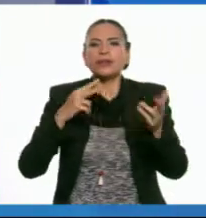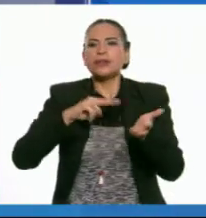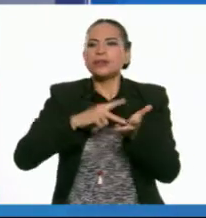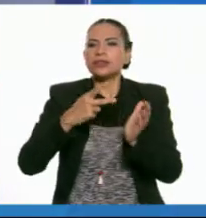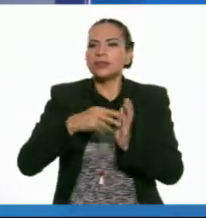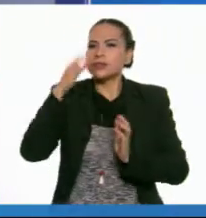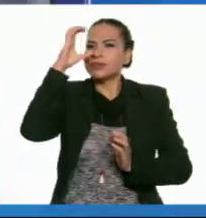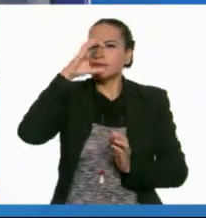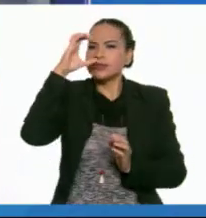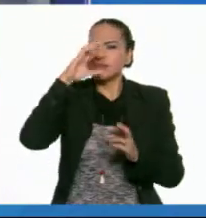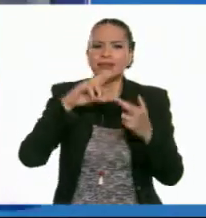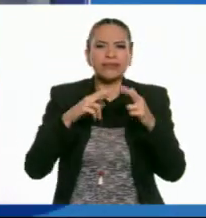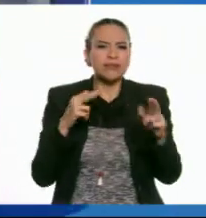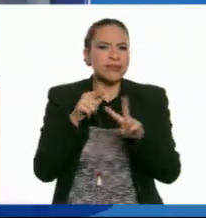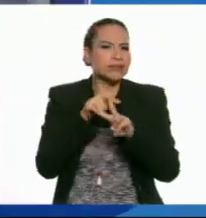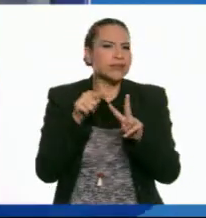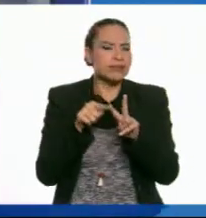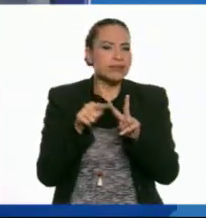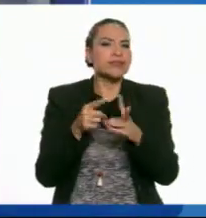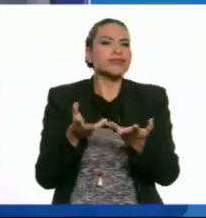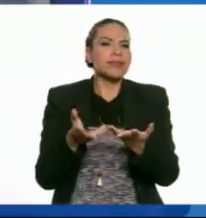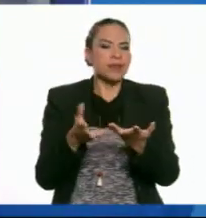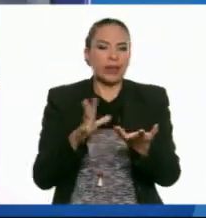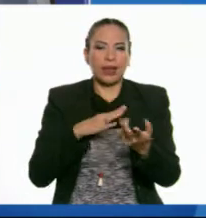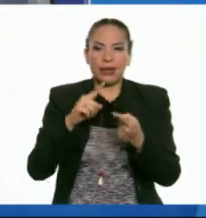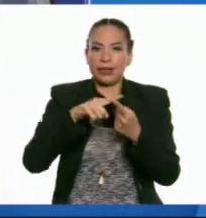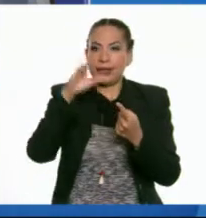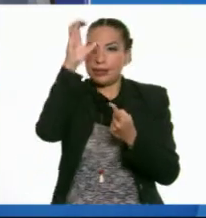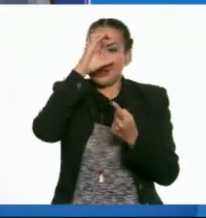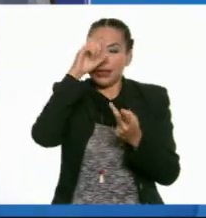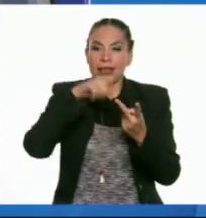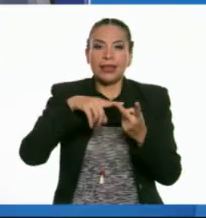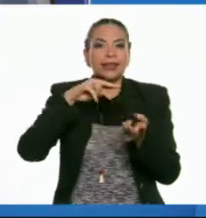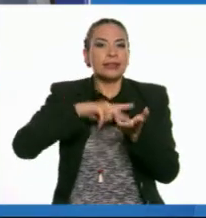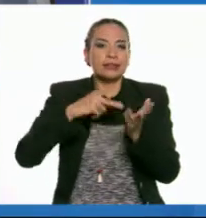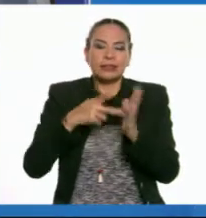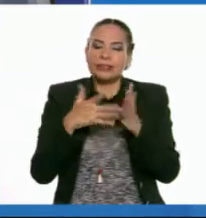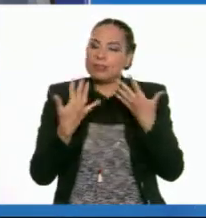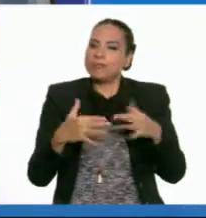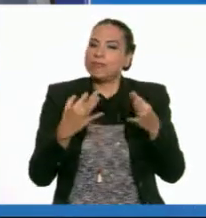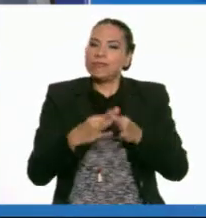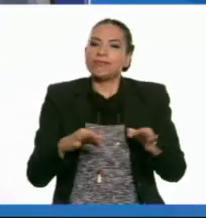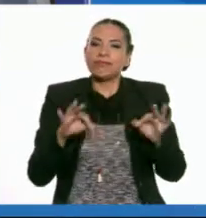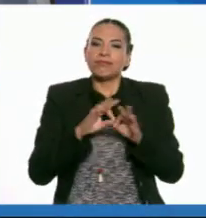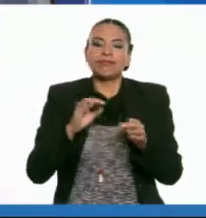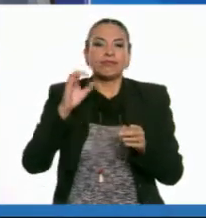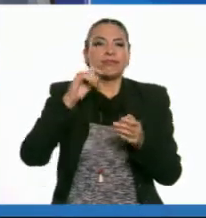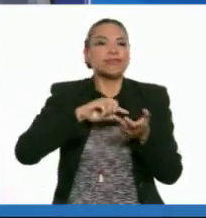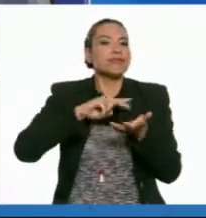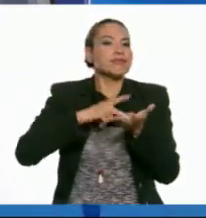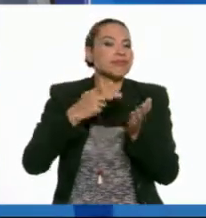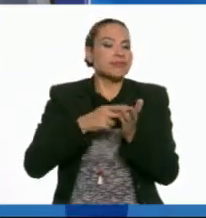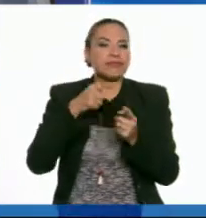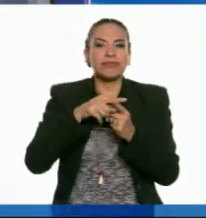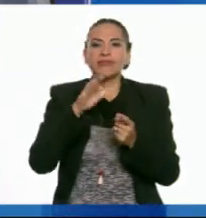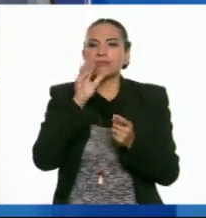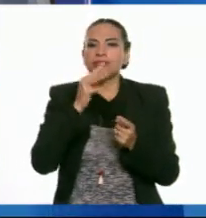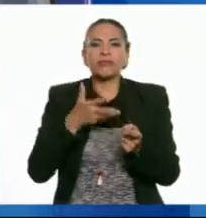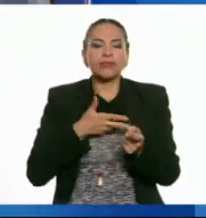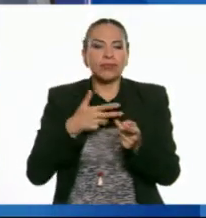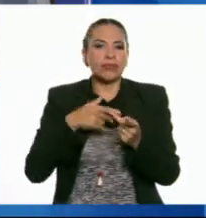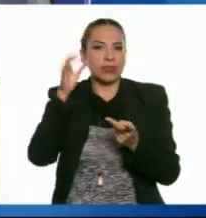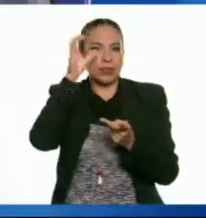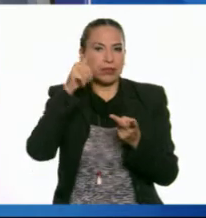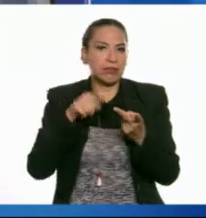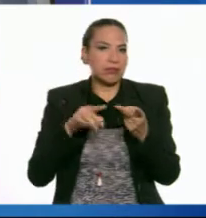las ciencias? La relación que existe entre las ciencias y la ingeniería es fundamental. La ingeniería simplemente no podría existir sin las